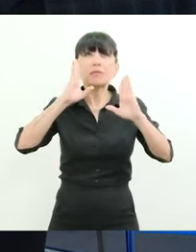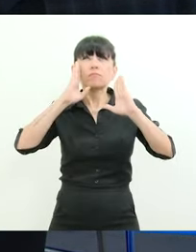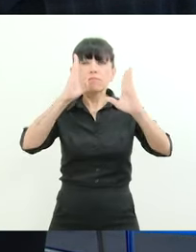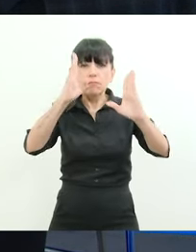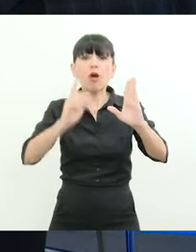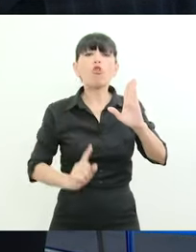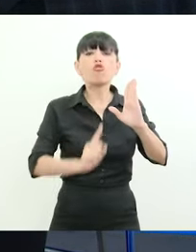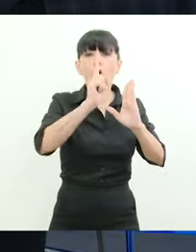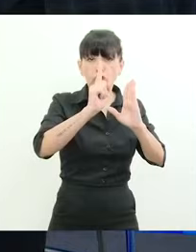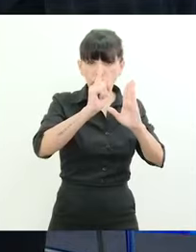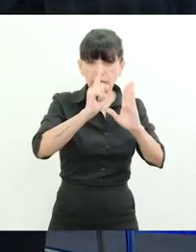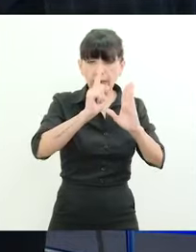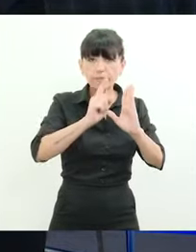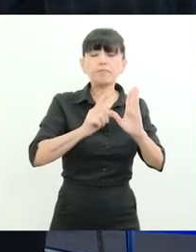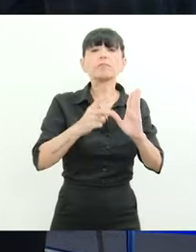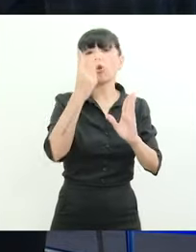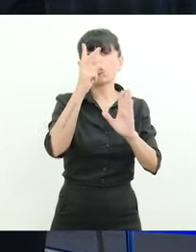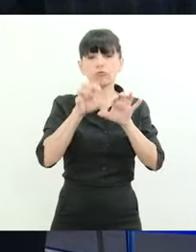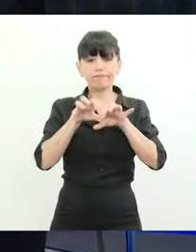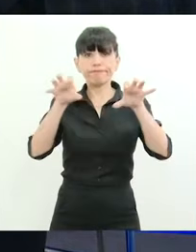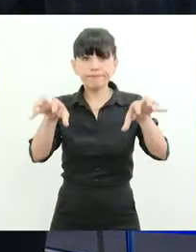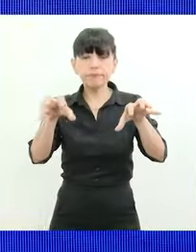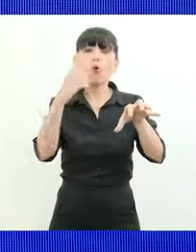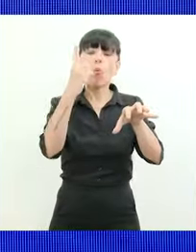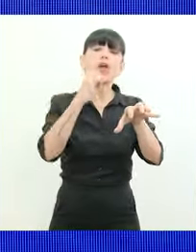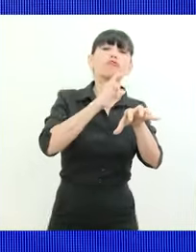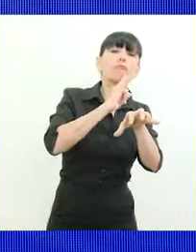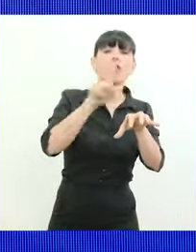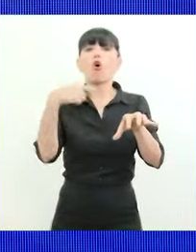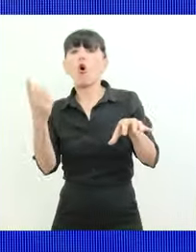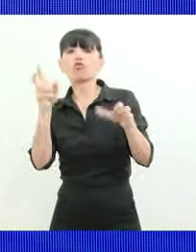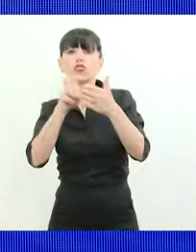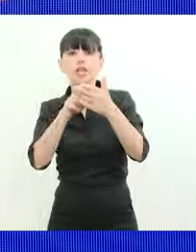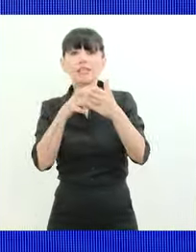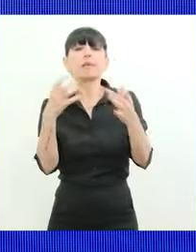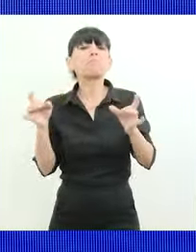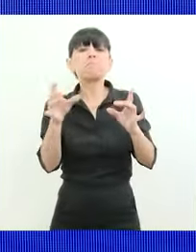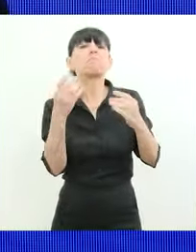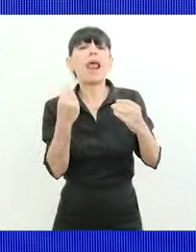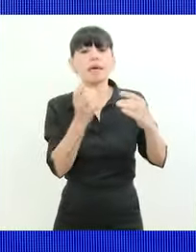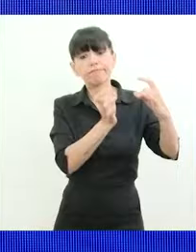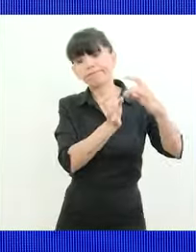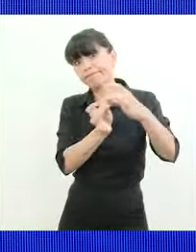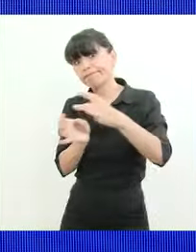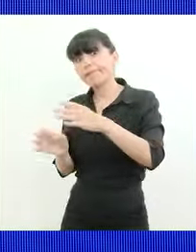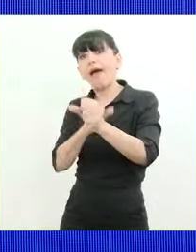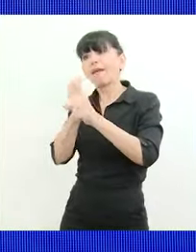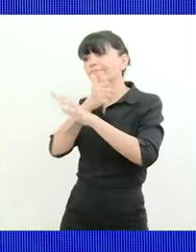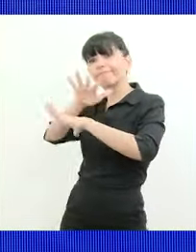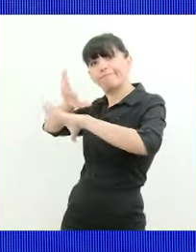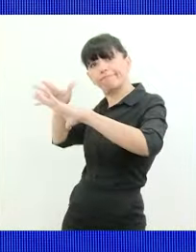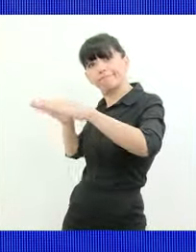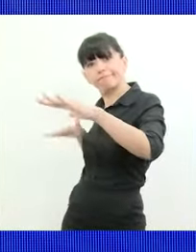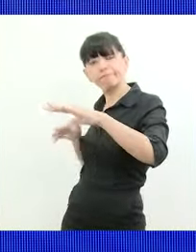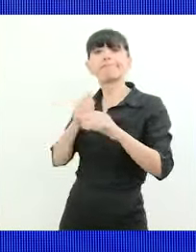con dos estaciones logísticas, una en Tucumán, otra en Salta, salida al Atlántico y al Pacífico. Eso le baja enormemente los